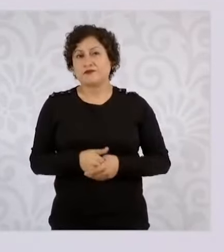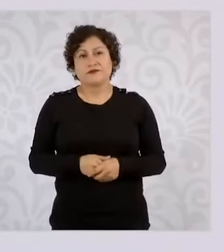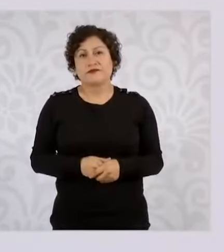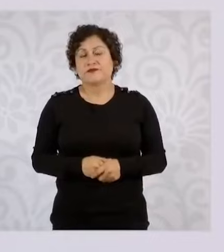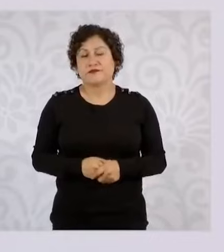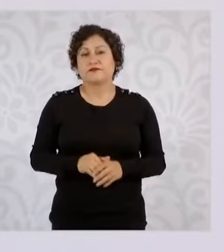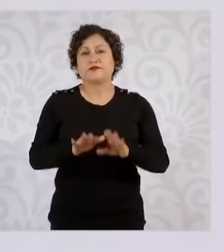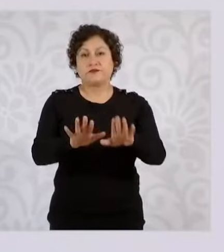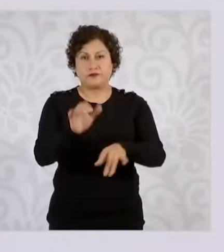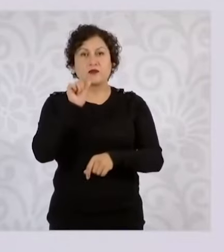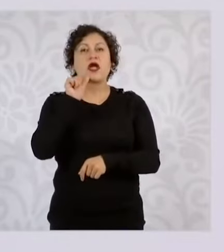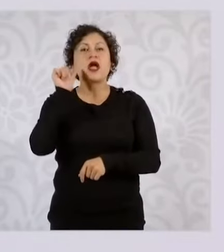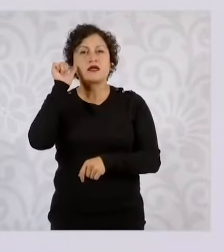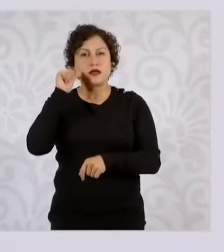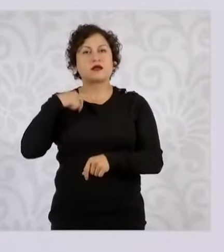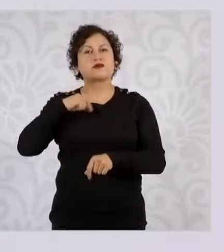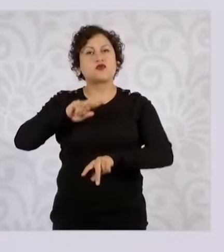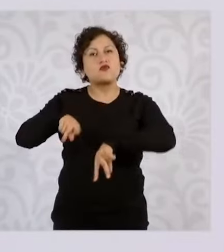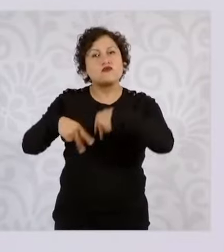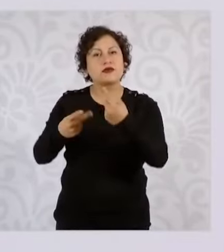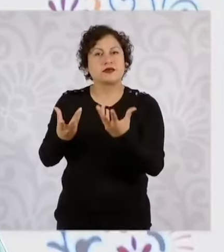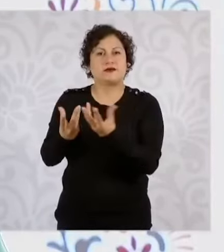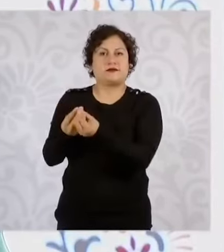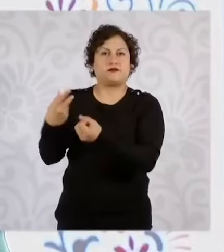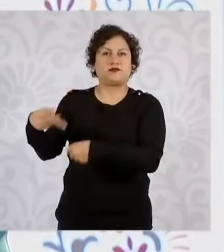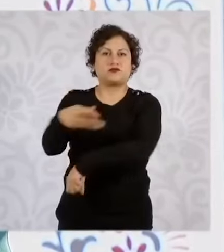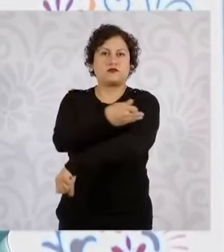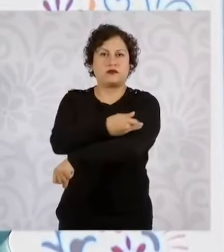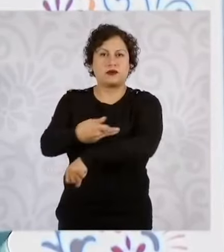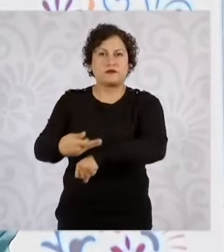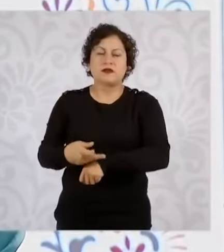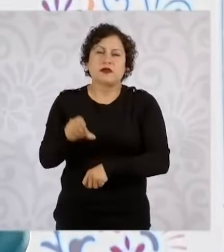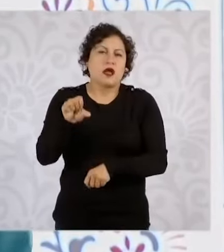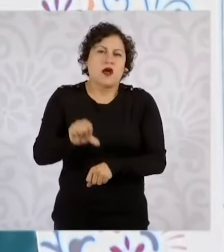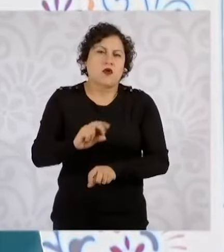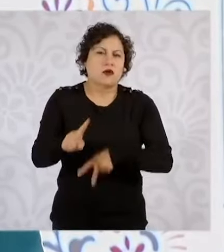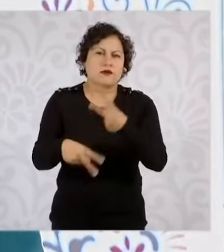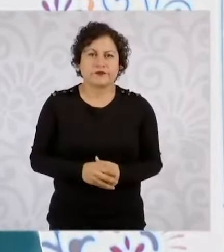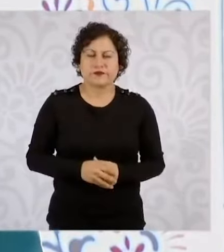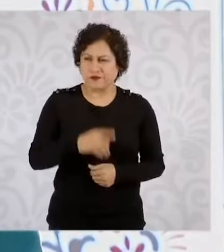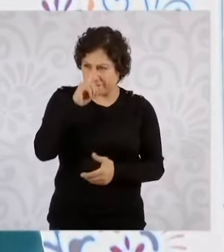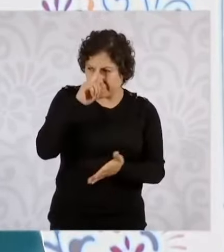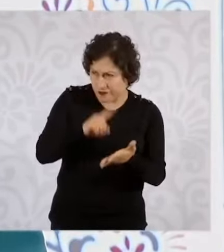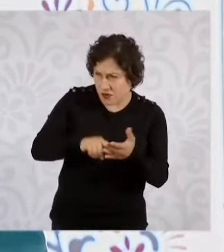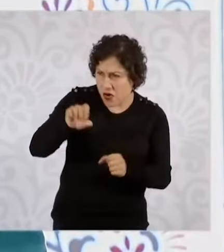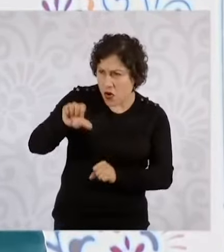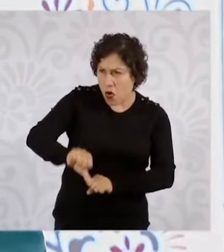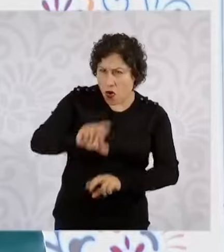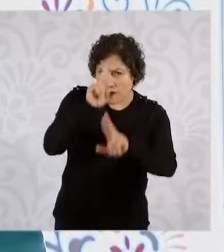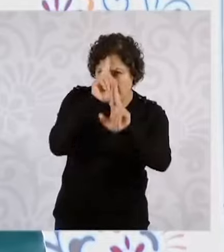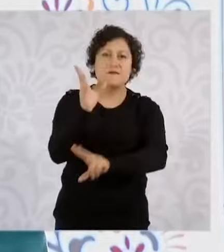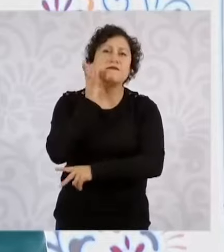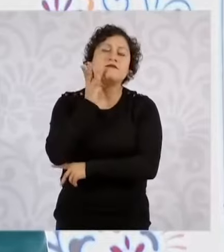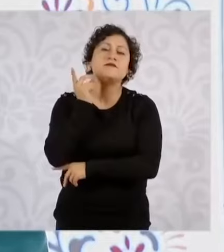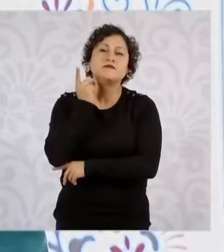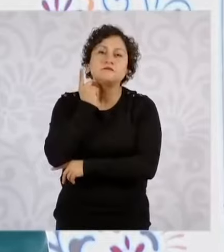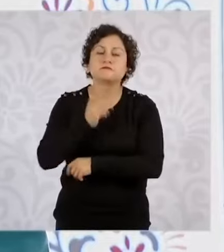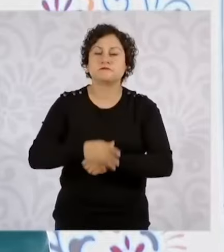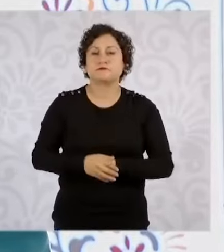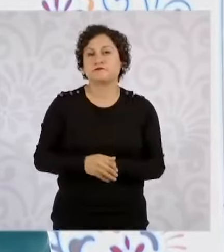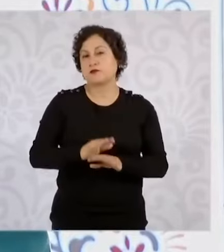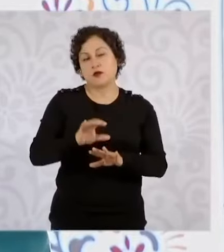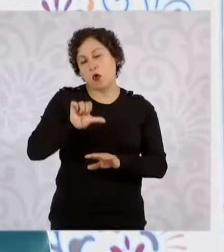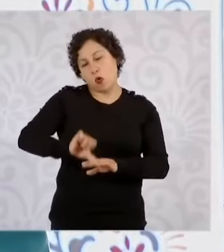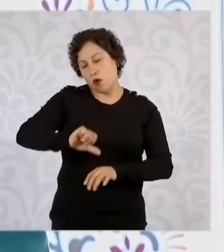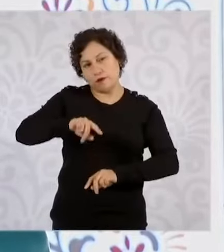Ayer estuve con la familia. Ya no participaría hoy. Creo que es en la Cámara de Diputados, ¿no? Ya no participaría ahí. Ayer estuve